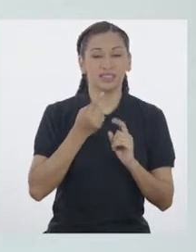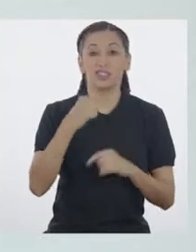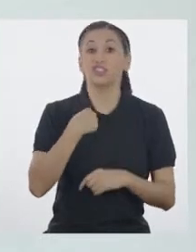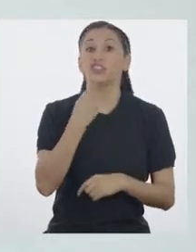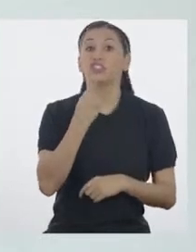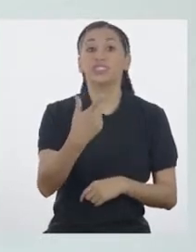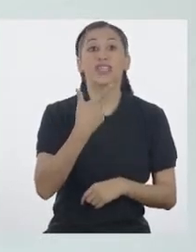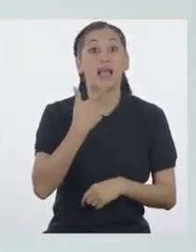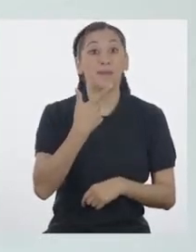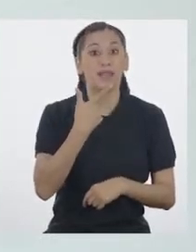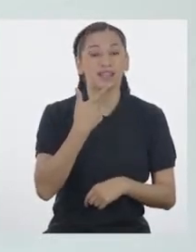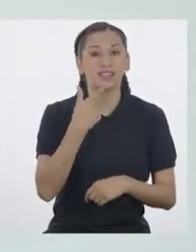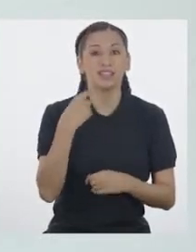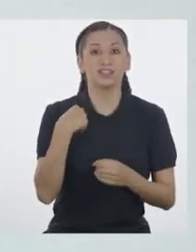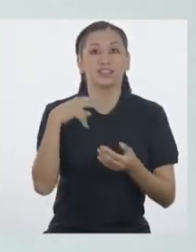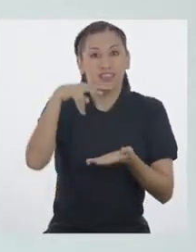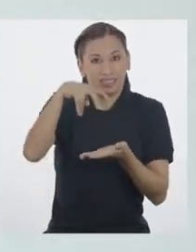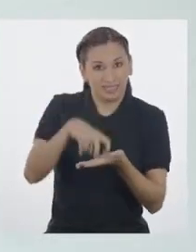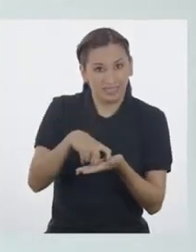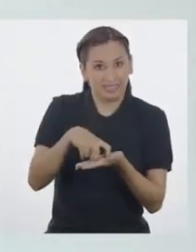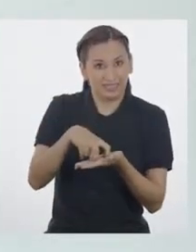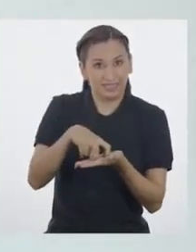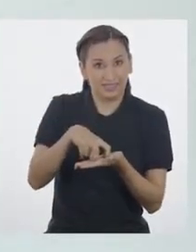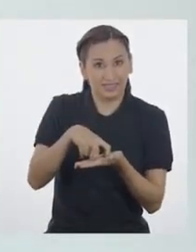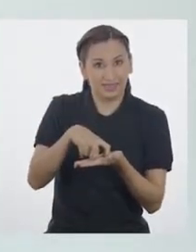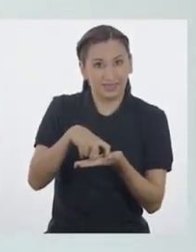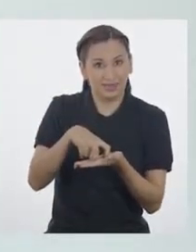Y si digo amarillo, me pongo en cuclillas.